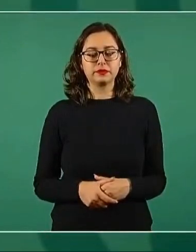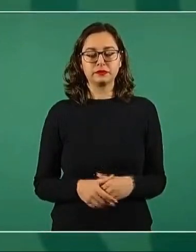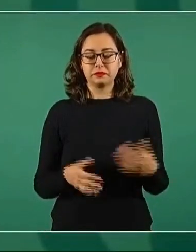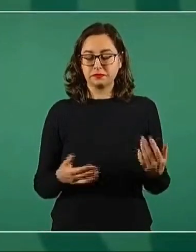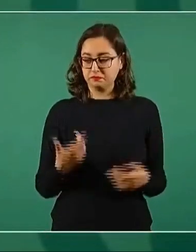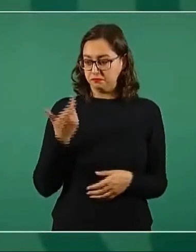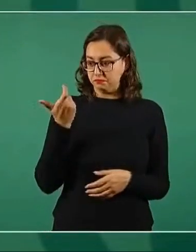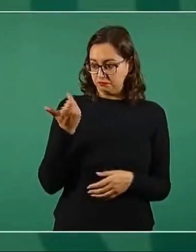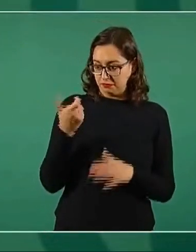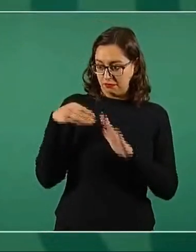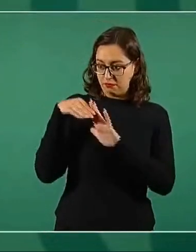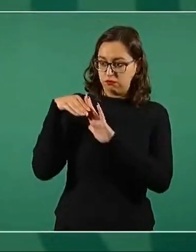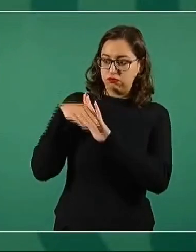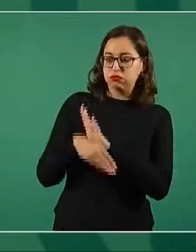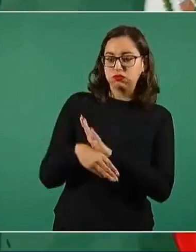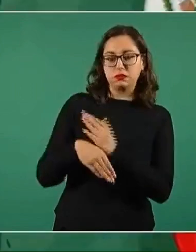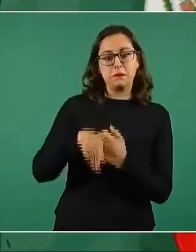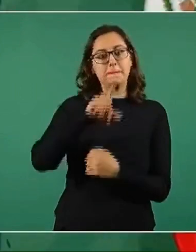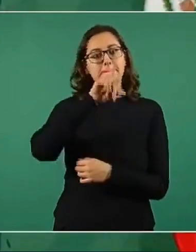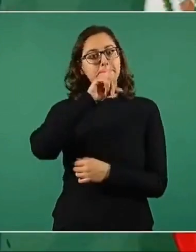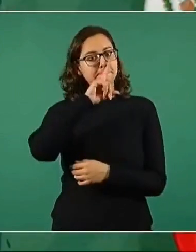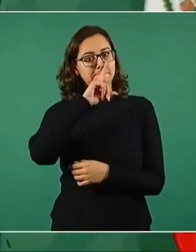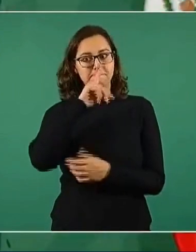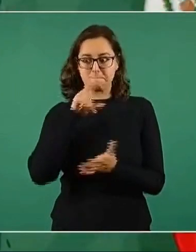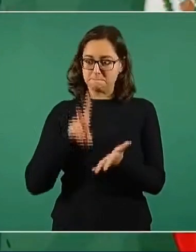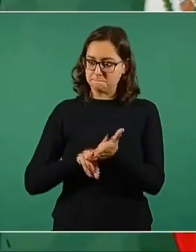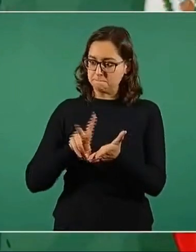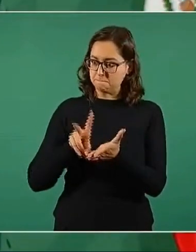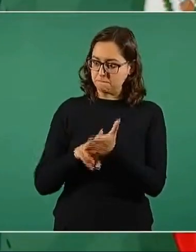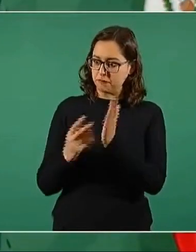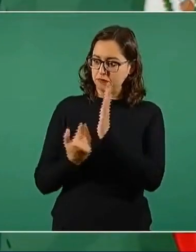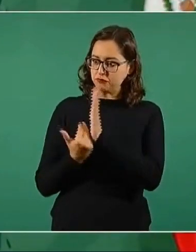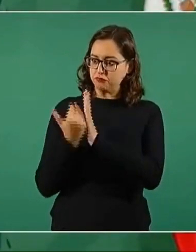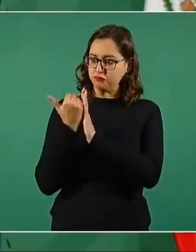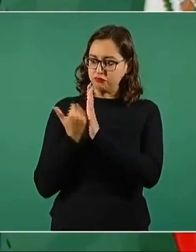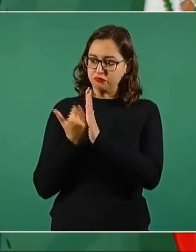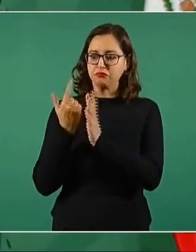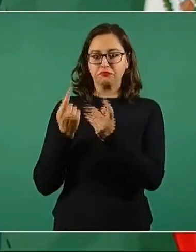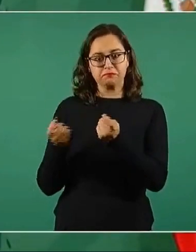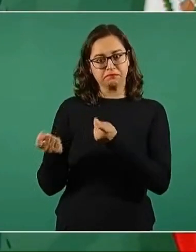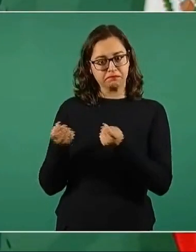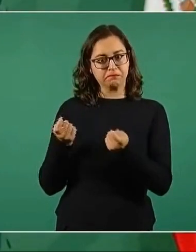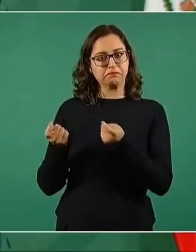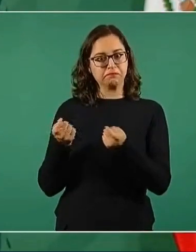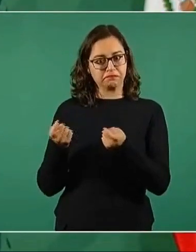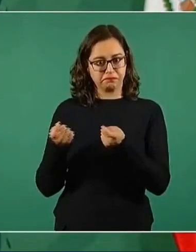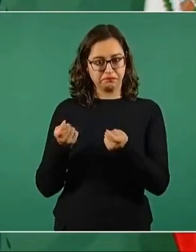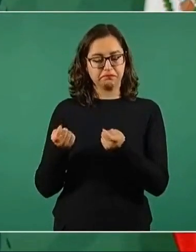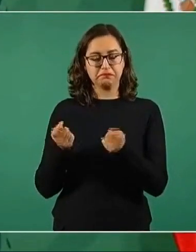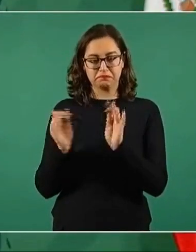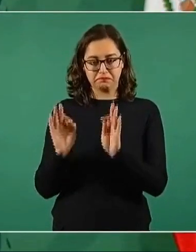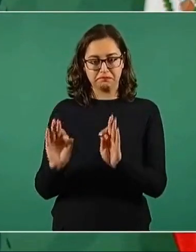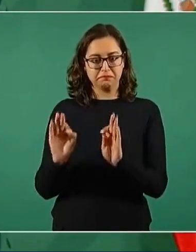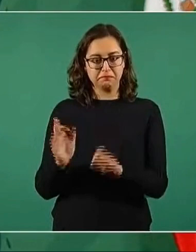devaluación del peso y